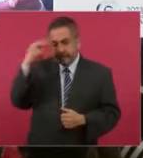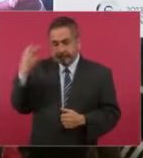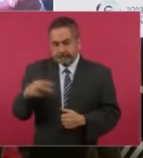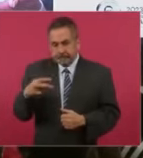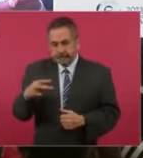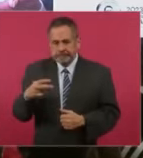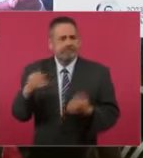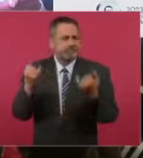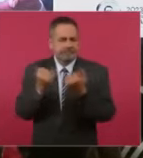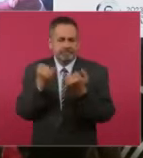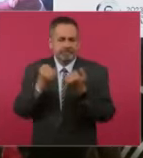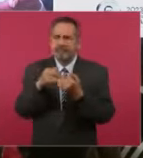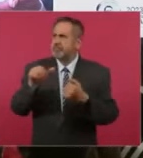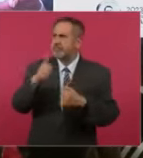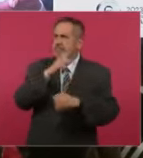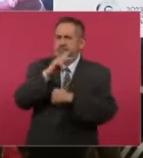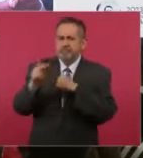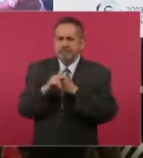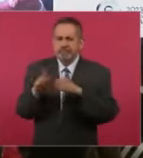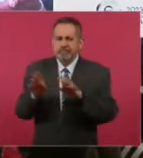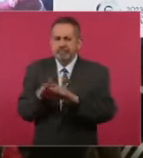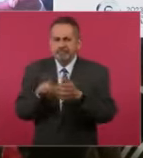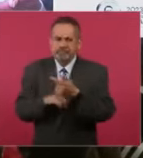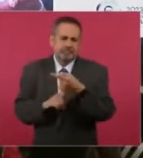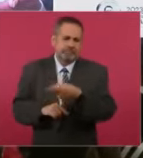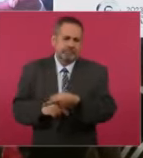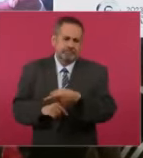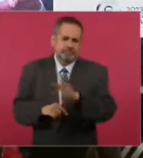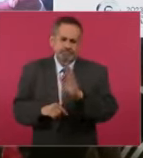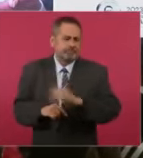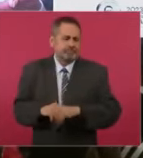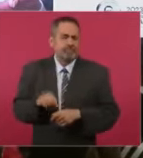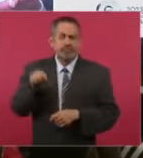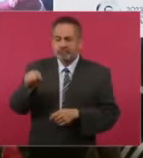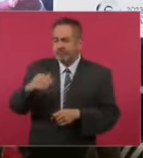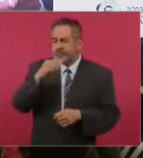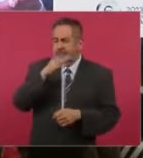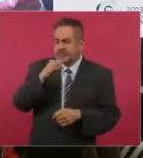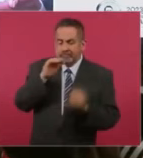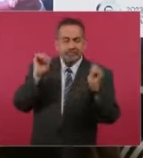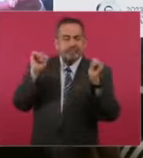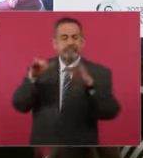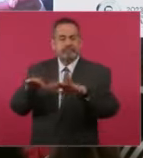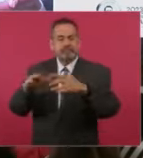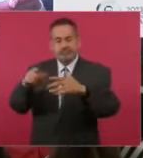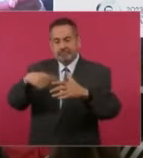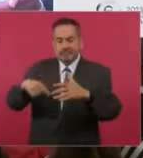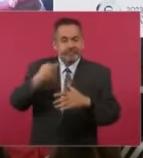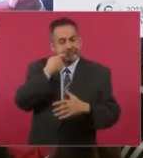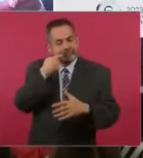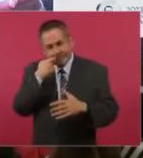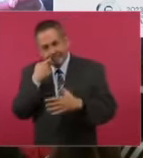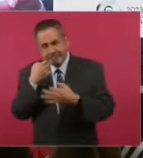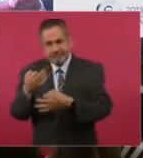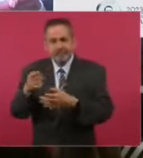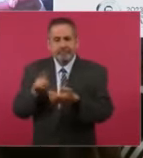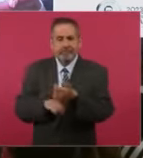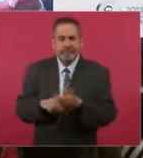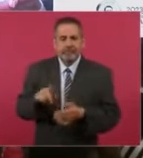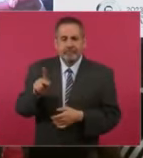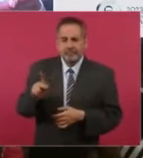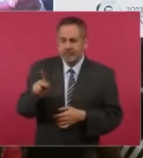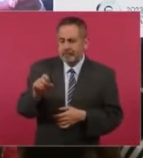ocurre también en muchos otros países, donde hay este fenómeno social de las adicciones es el